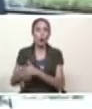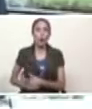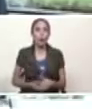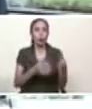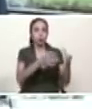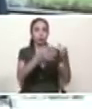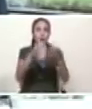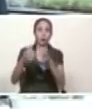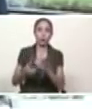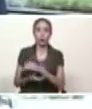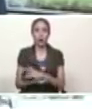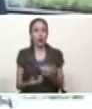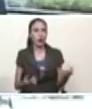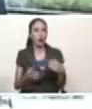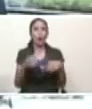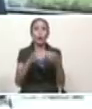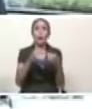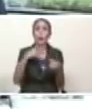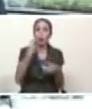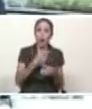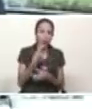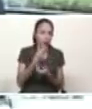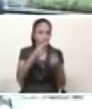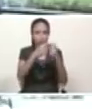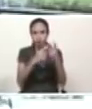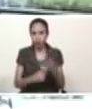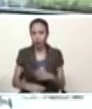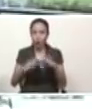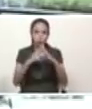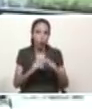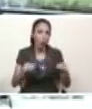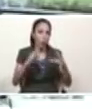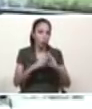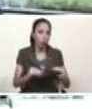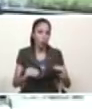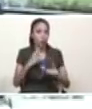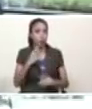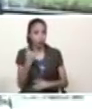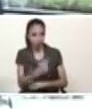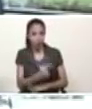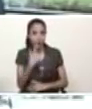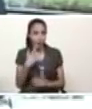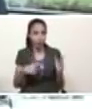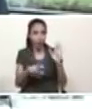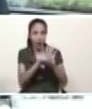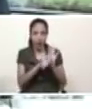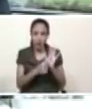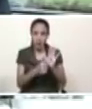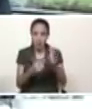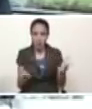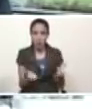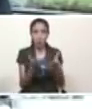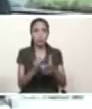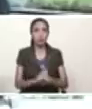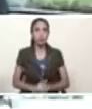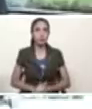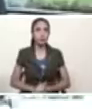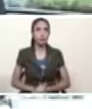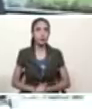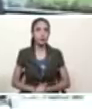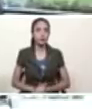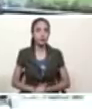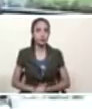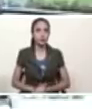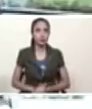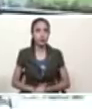VCH cada RAS cada colectivo cada comité local